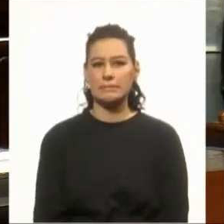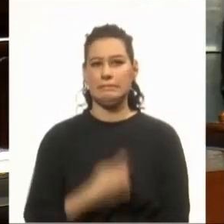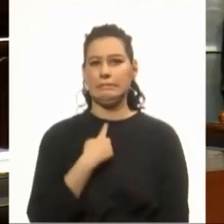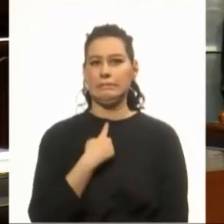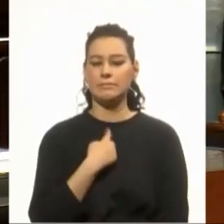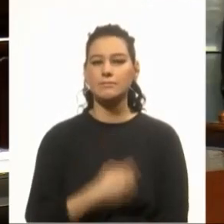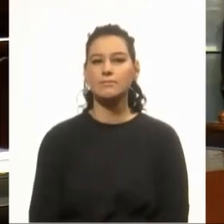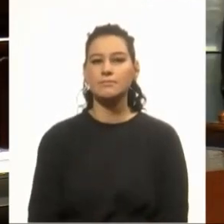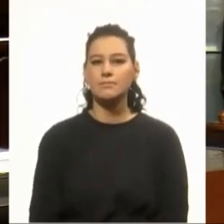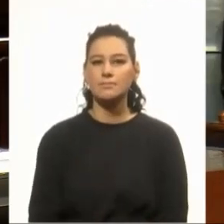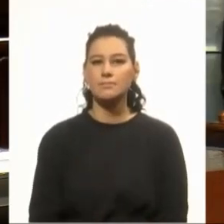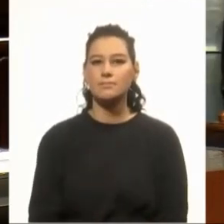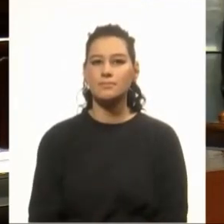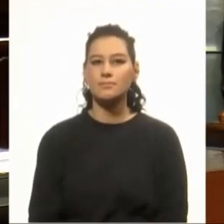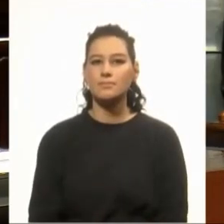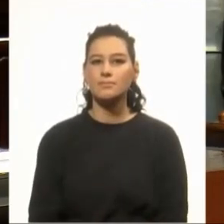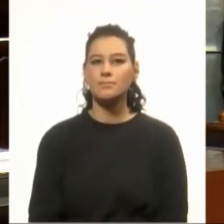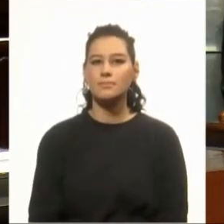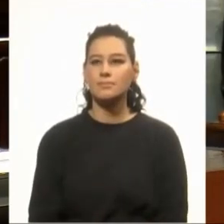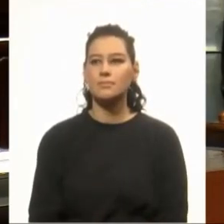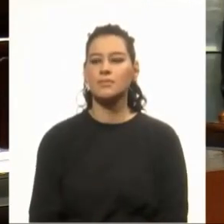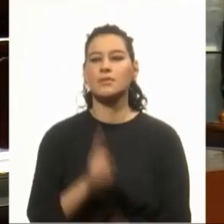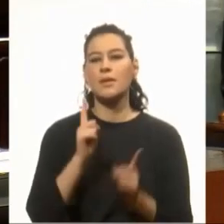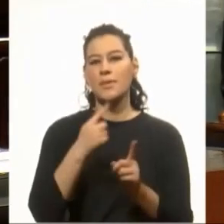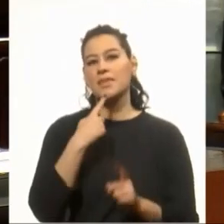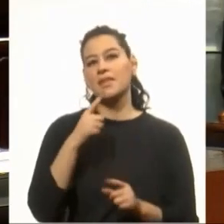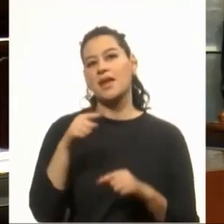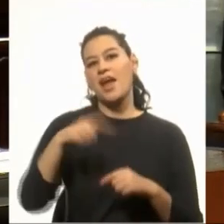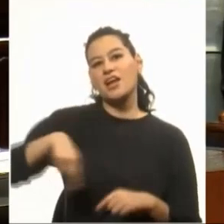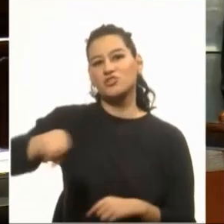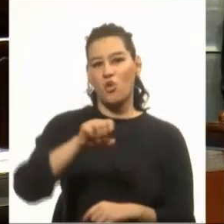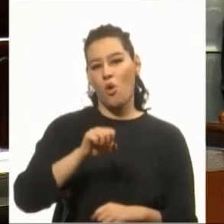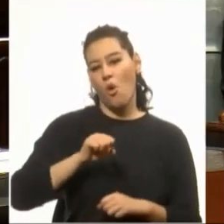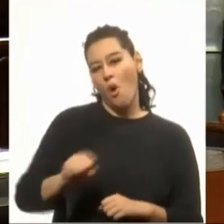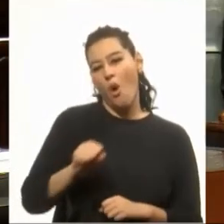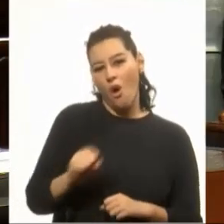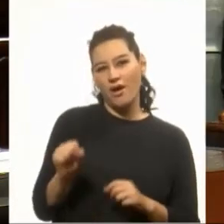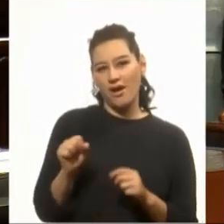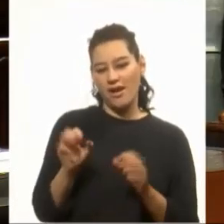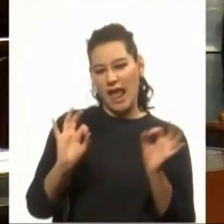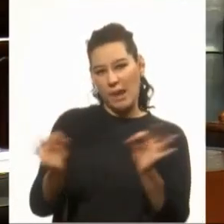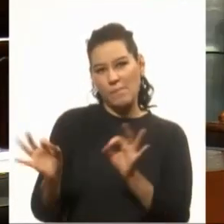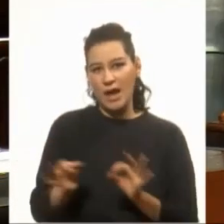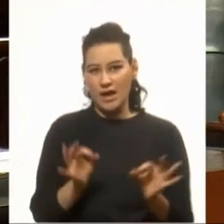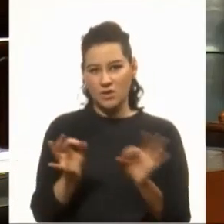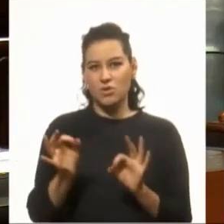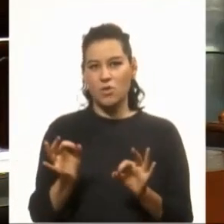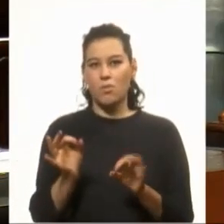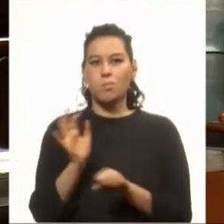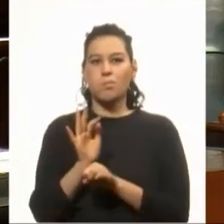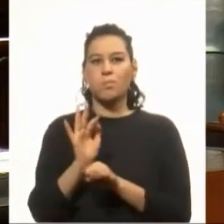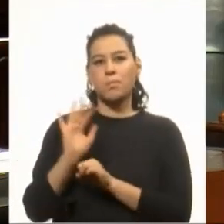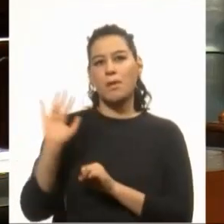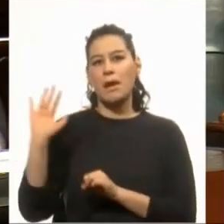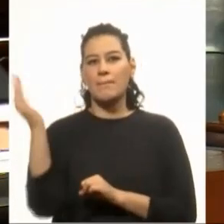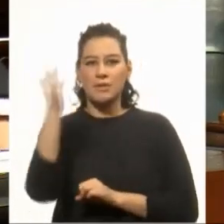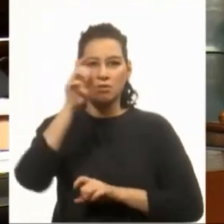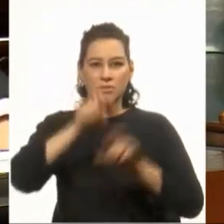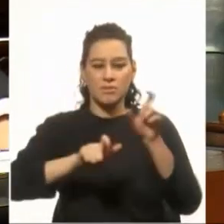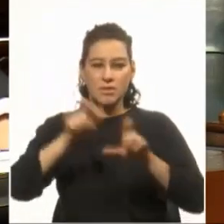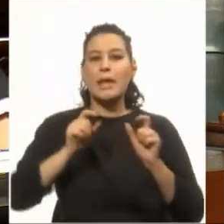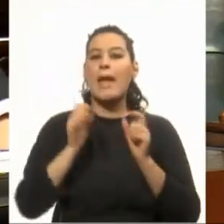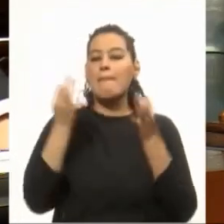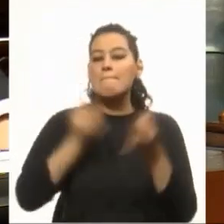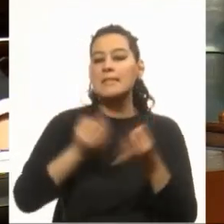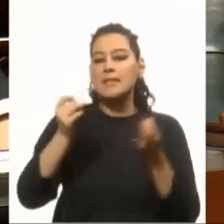Se ha dicho que garchan entre hermanos, diciendo que la gente del interior, y particularmente los